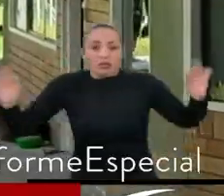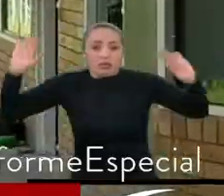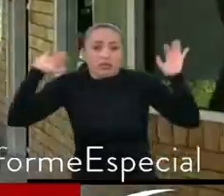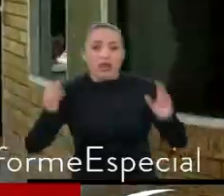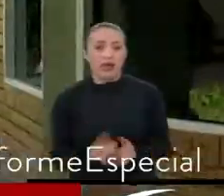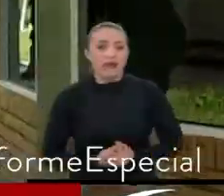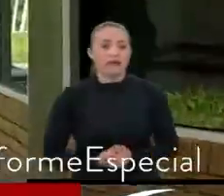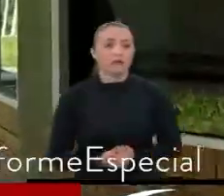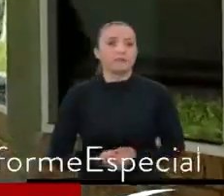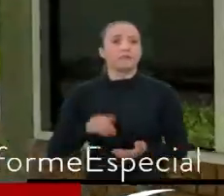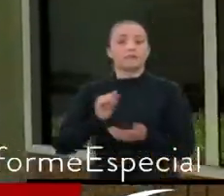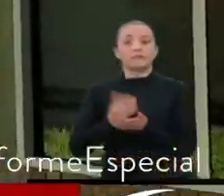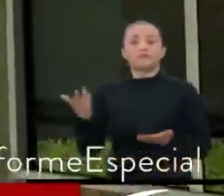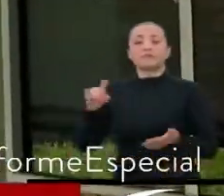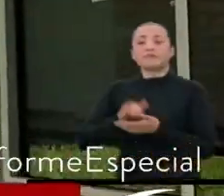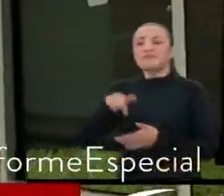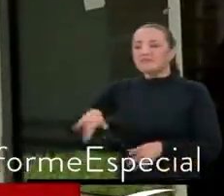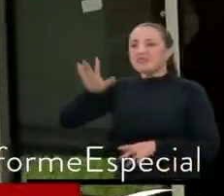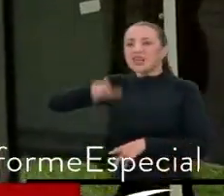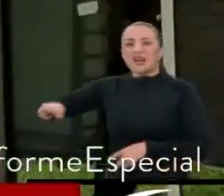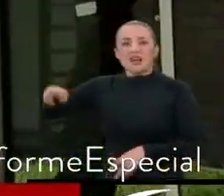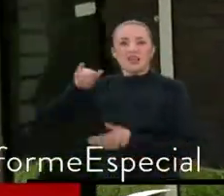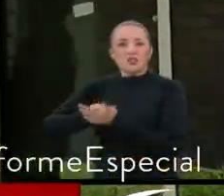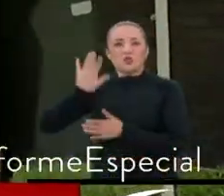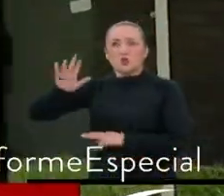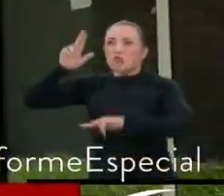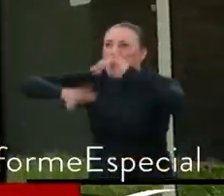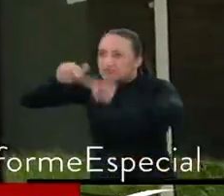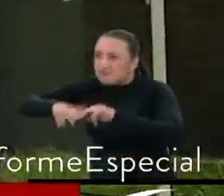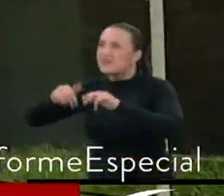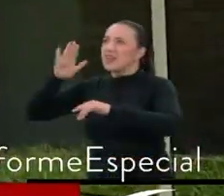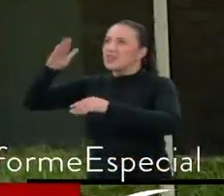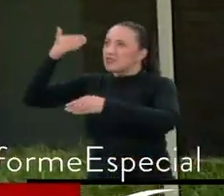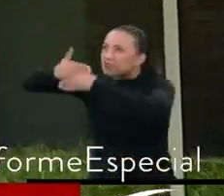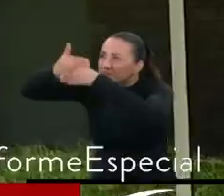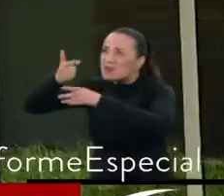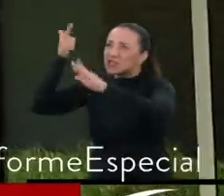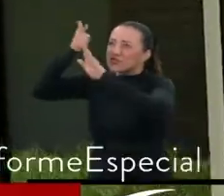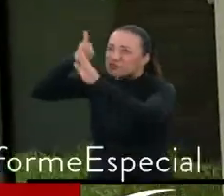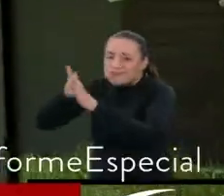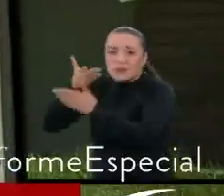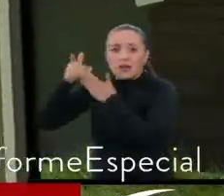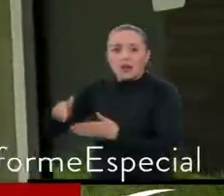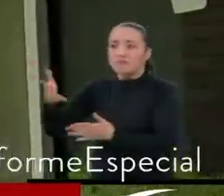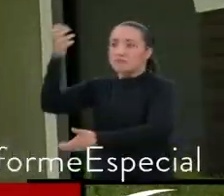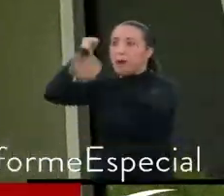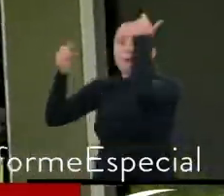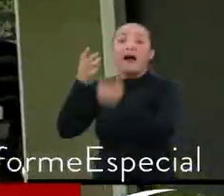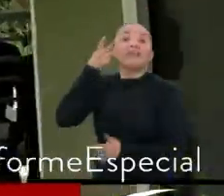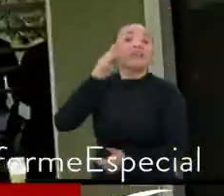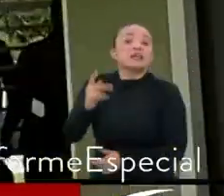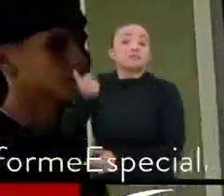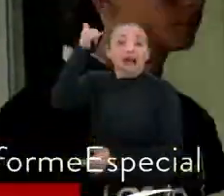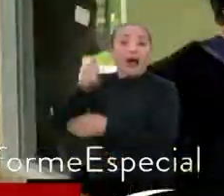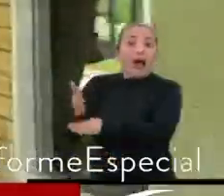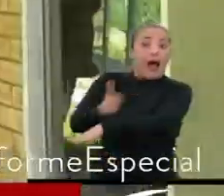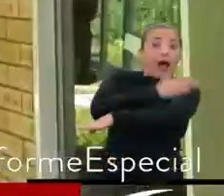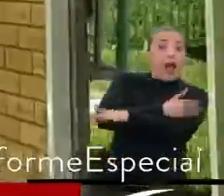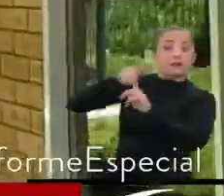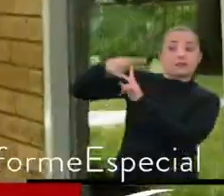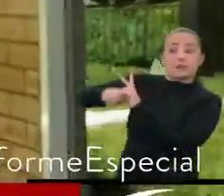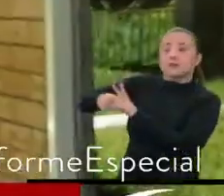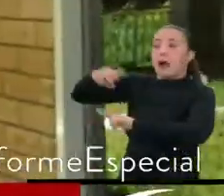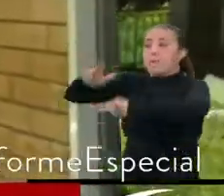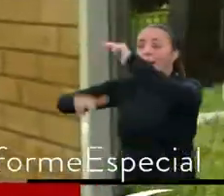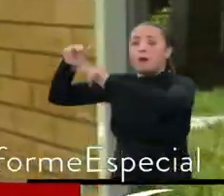En tres días, soldadores, obreros y carpinteros desmontaron las estructuras de metal que meses atrás habían instalado para el funcionamiento del colegio que alberga a 400